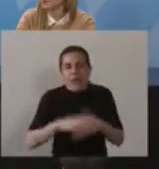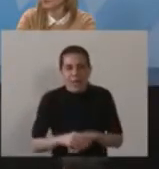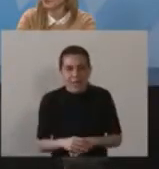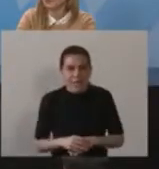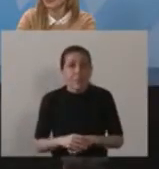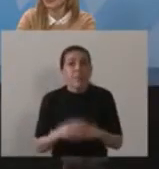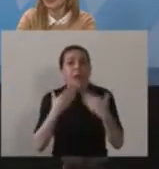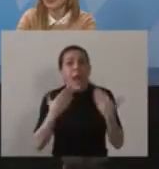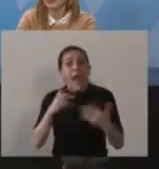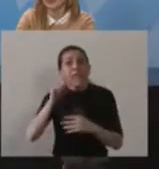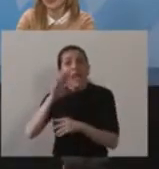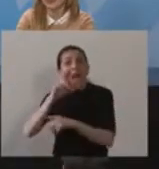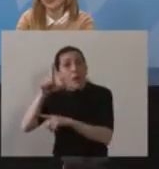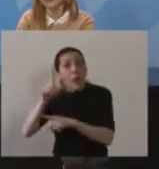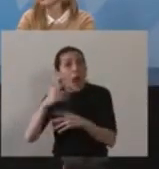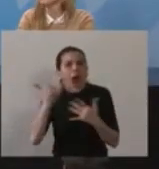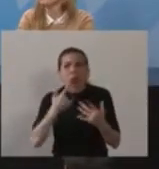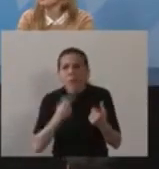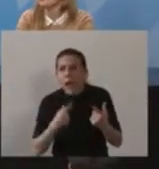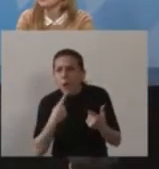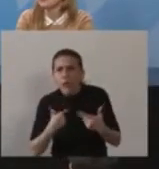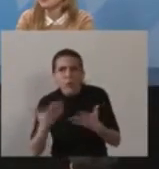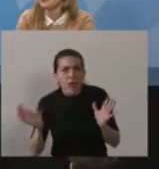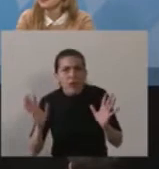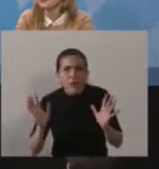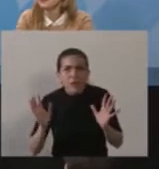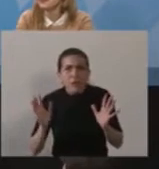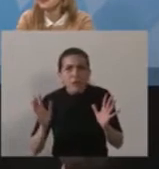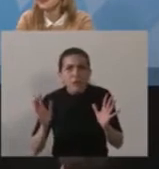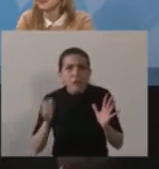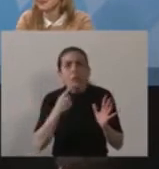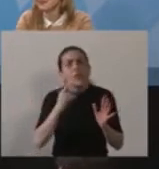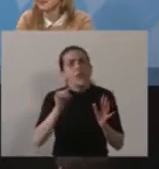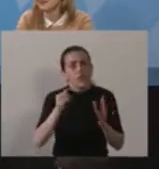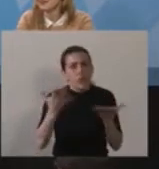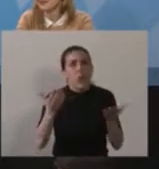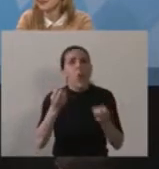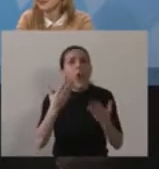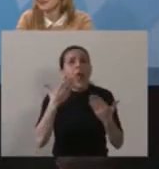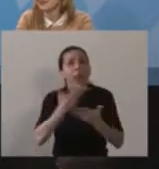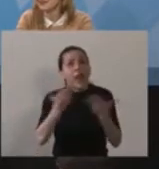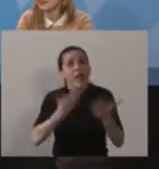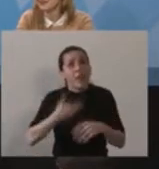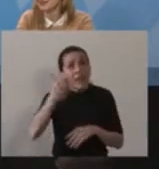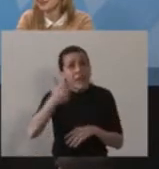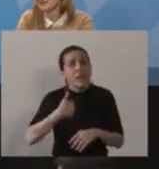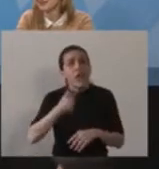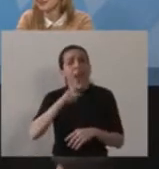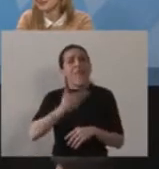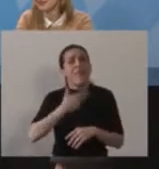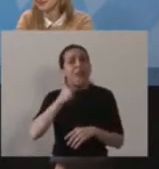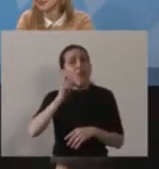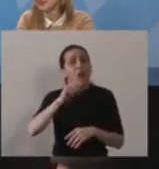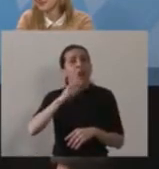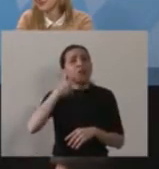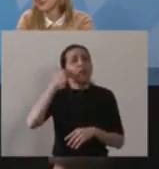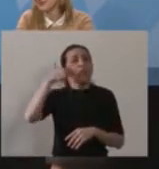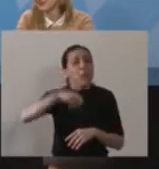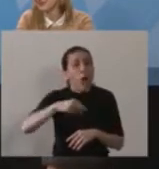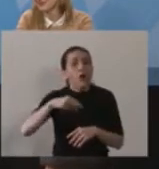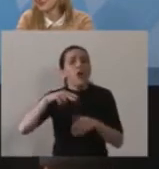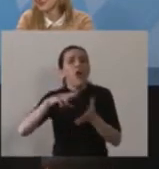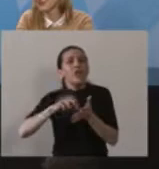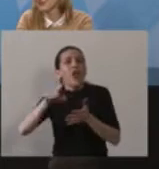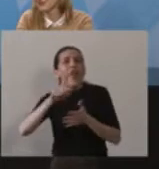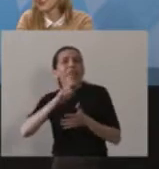gracias Gabriel. No sé si hay preguntas. ¿Cómo estás? Buenas tardes, Presidente. Alfredo Simón, del noticiero de la televisión